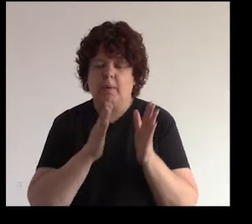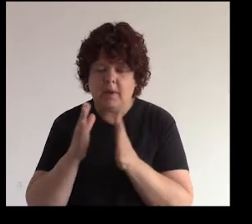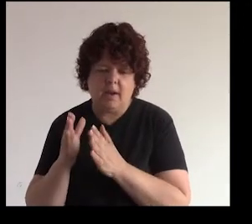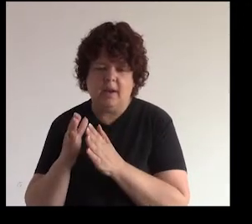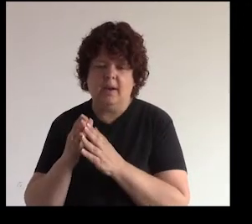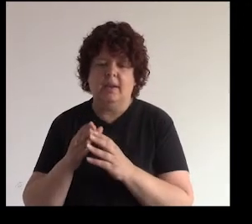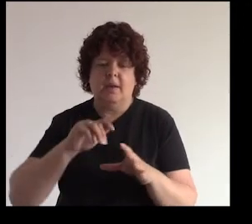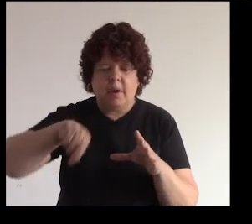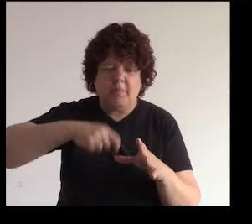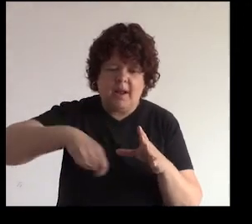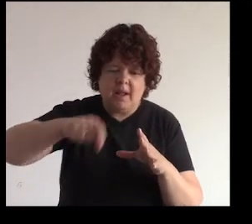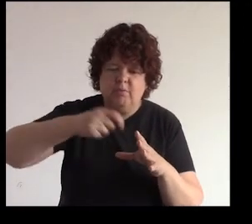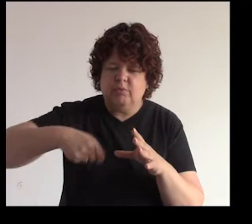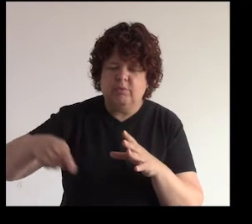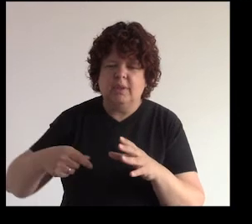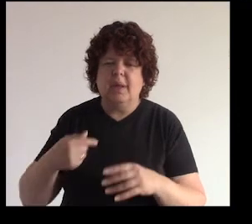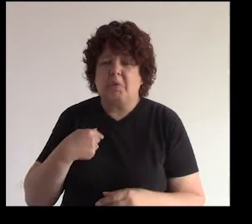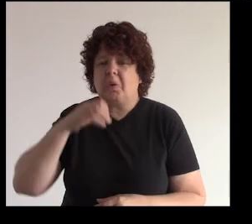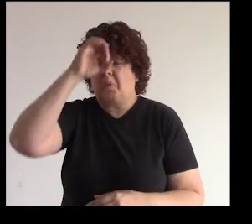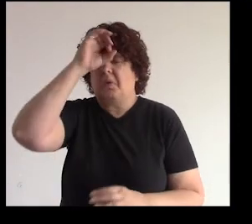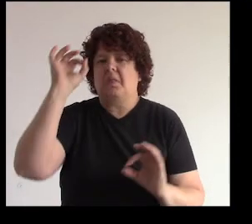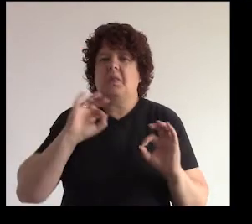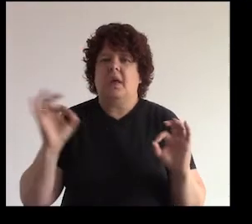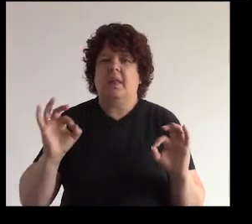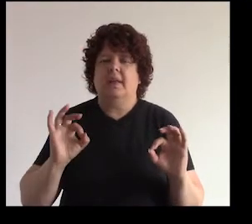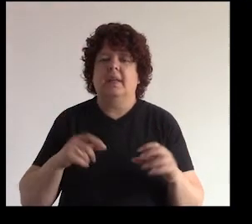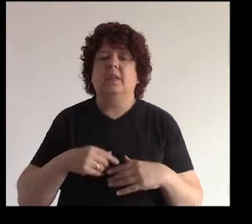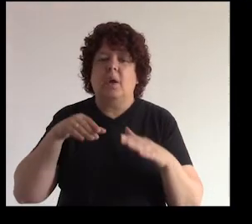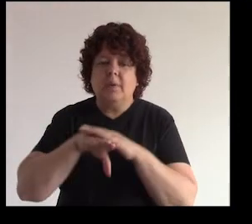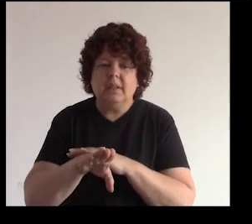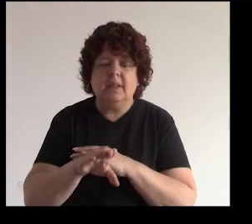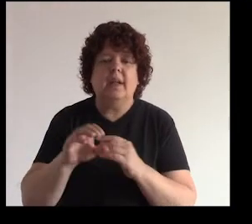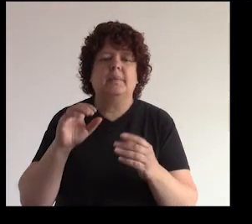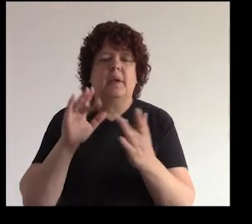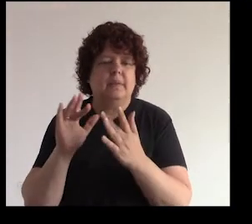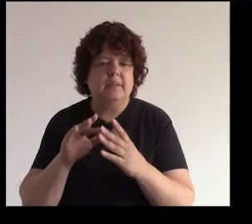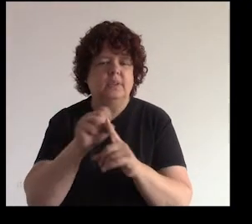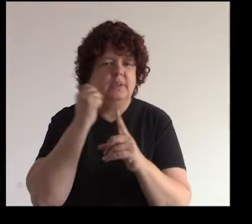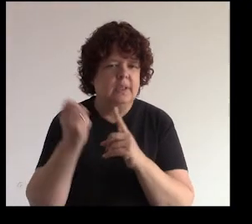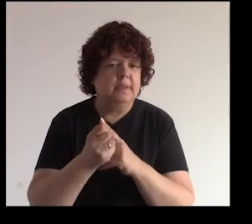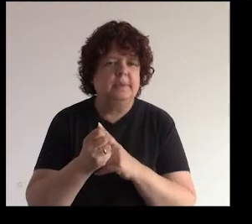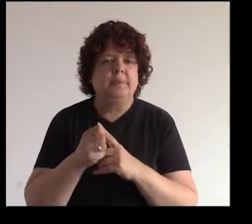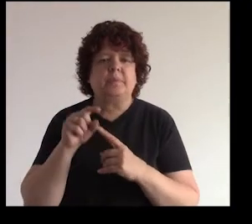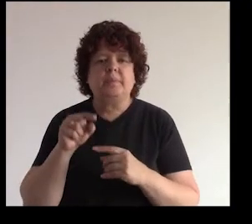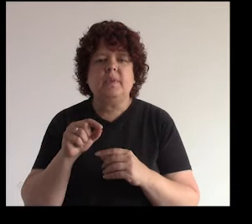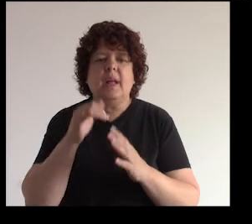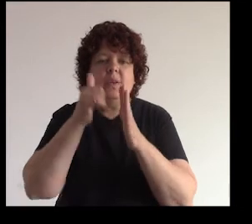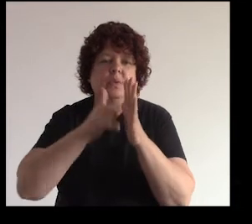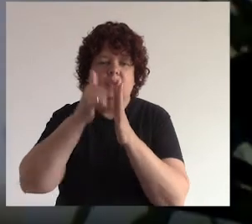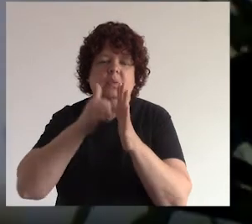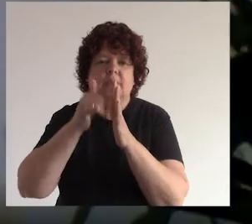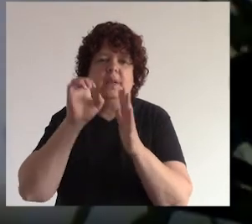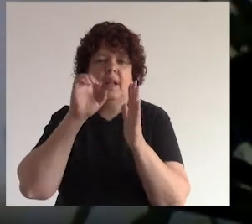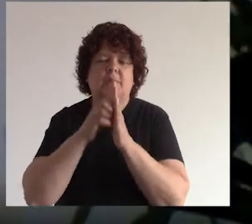¿bien? pero yo no sé nada de repostería entonces ¿qué voy a hacer? voy a entrar a la red social ¿no? en este caso